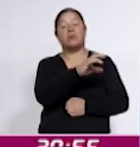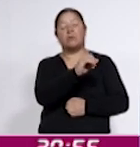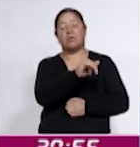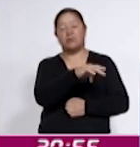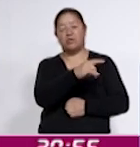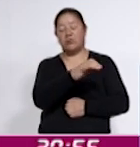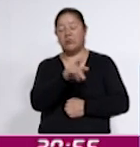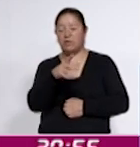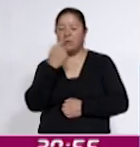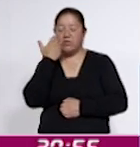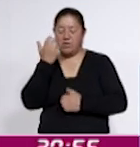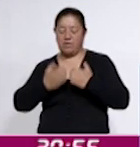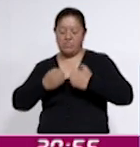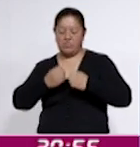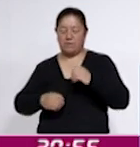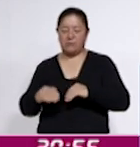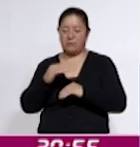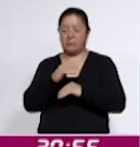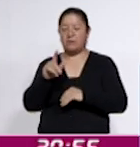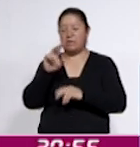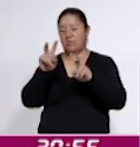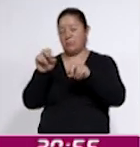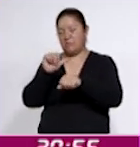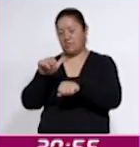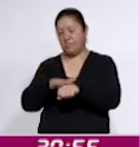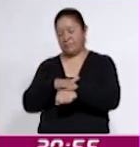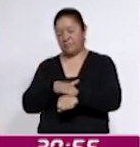candidato a magistrado de circuito en materia administrativa.